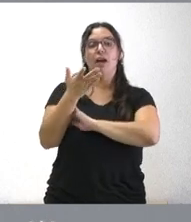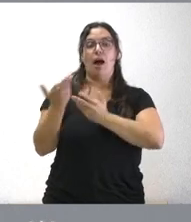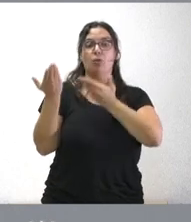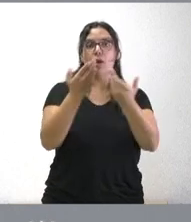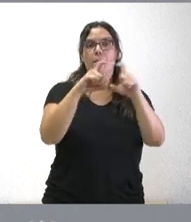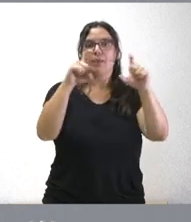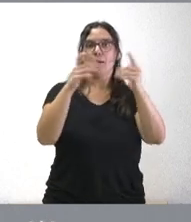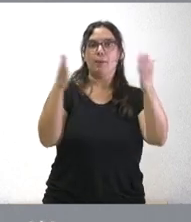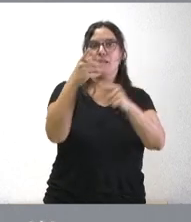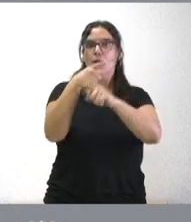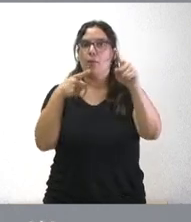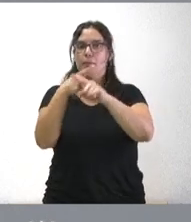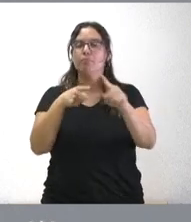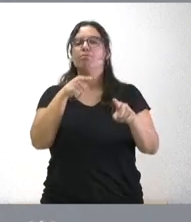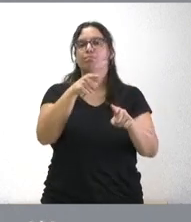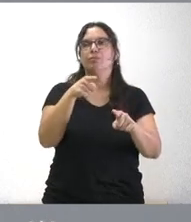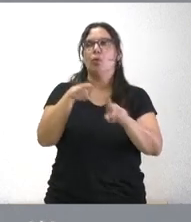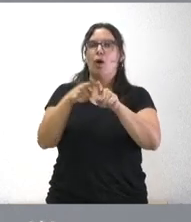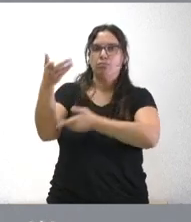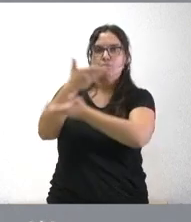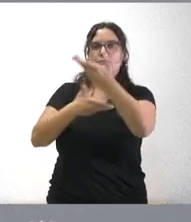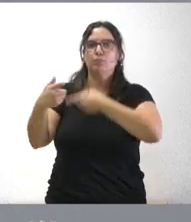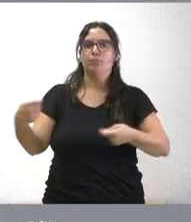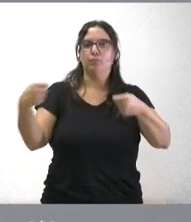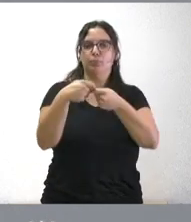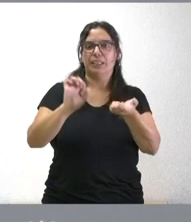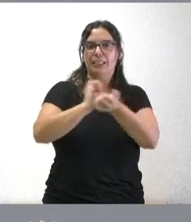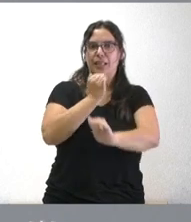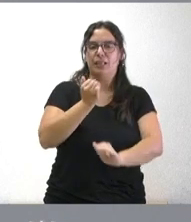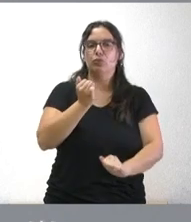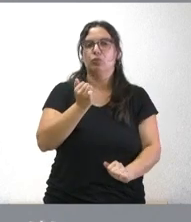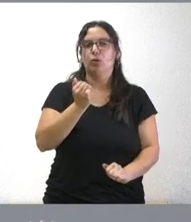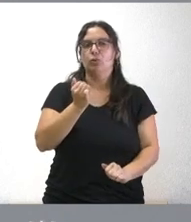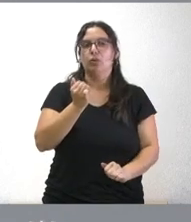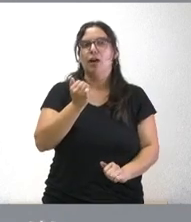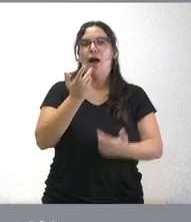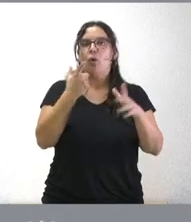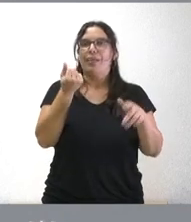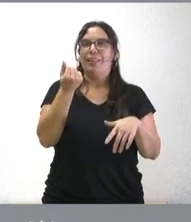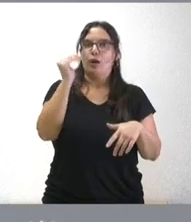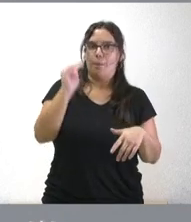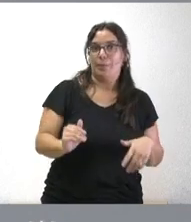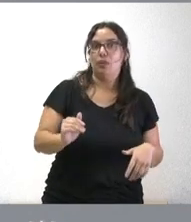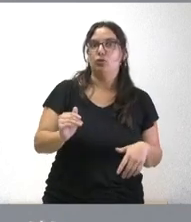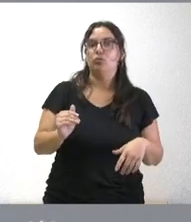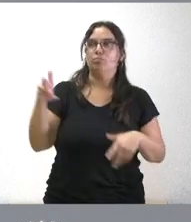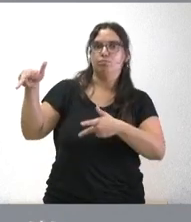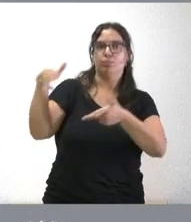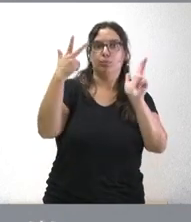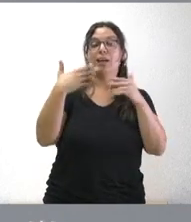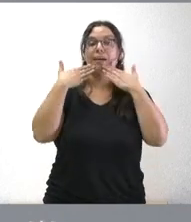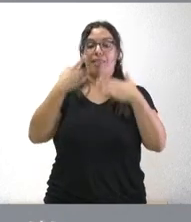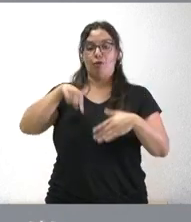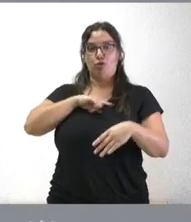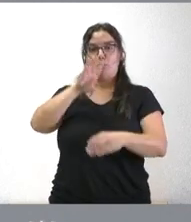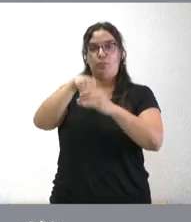a las mid caps y por tanto llegar con créditos de una dimensión más reducida a través de la intervención de la Junta de Castilla